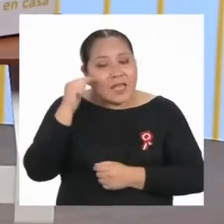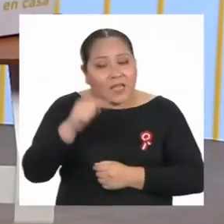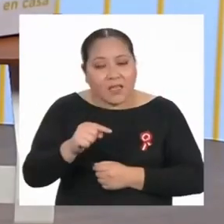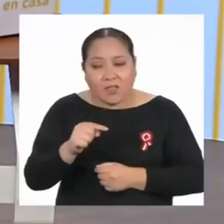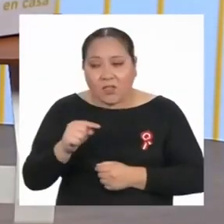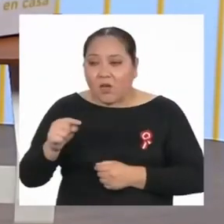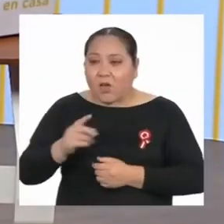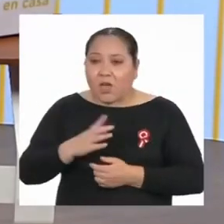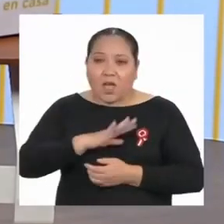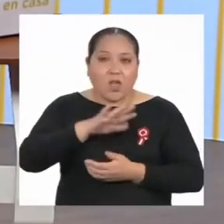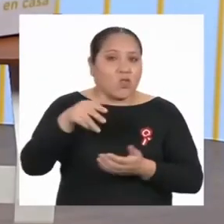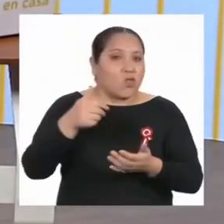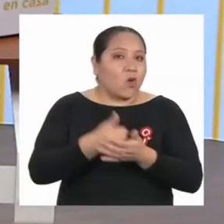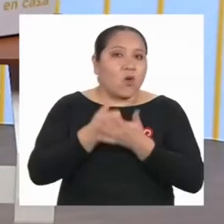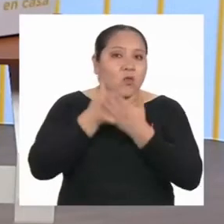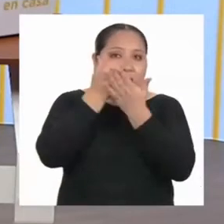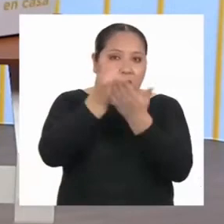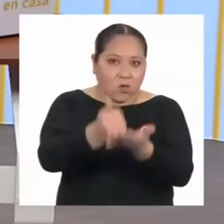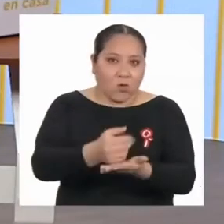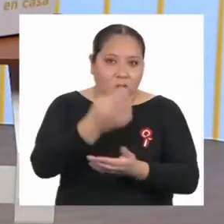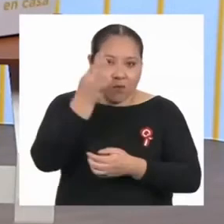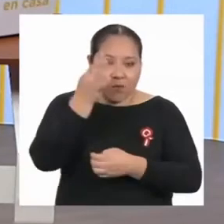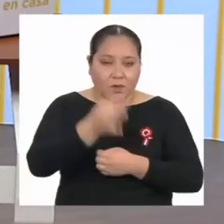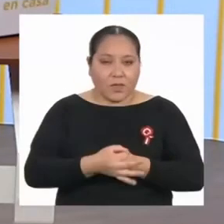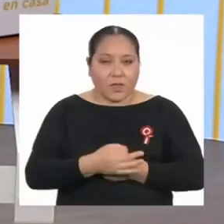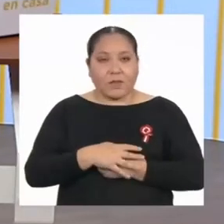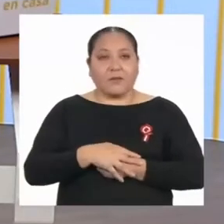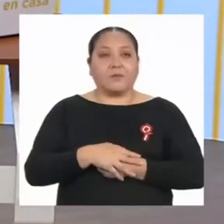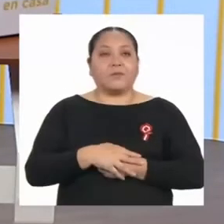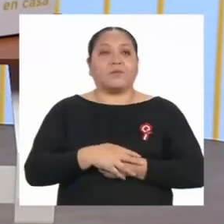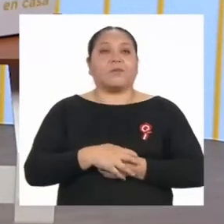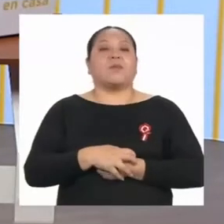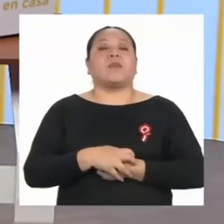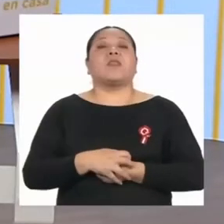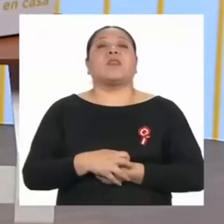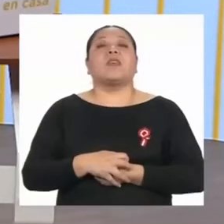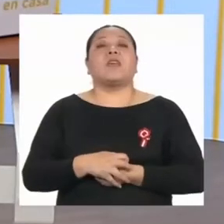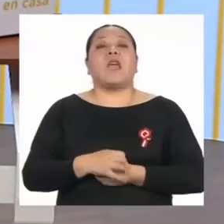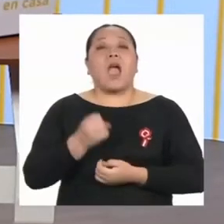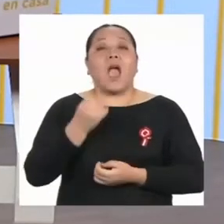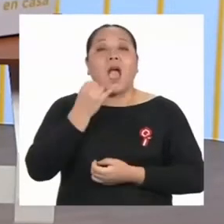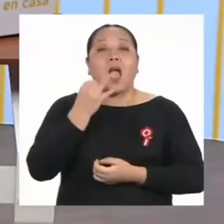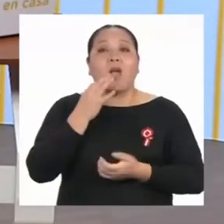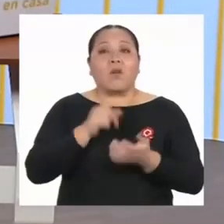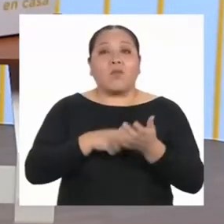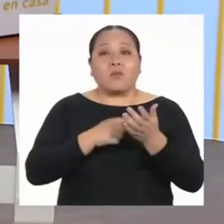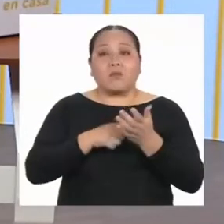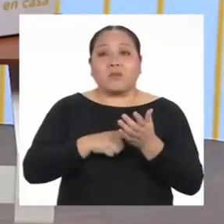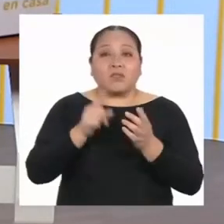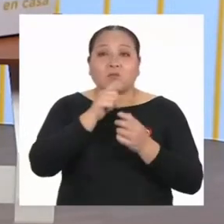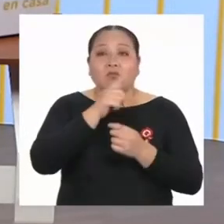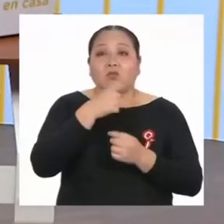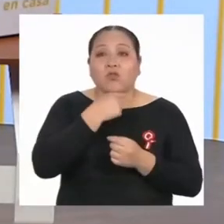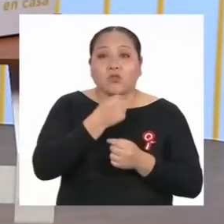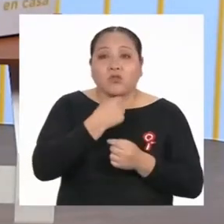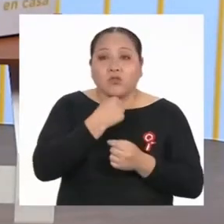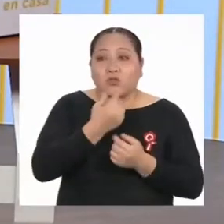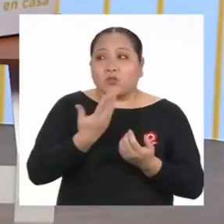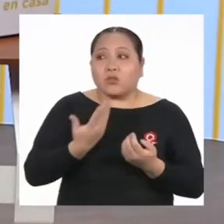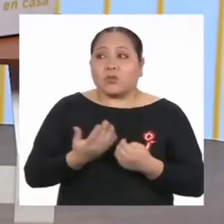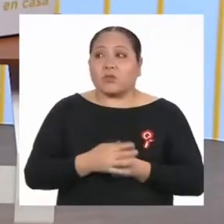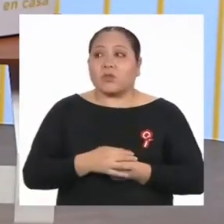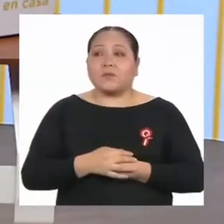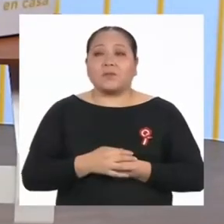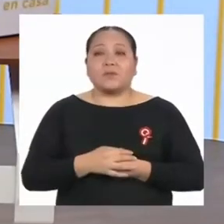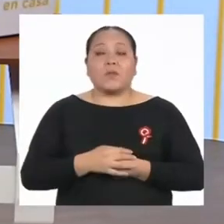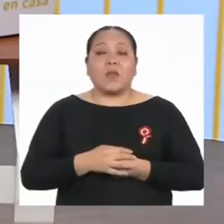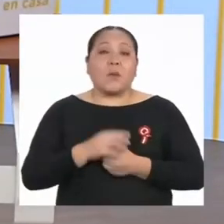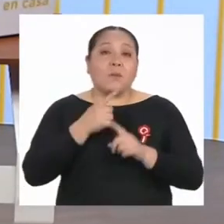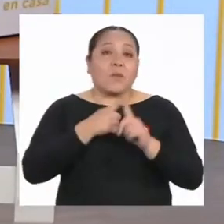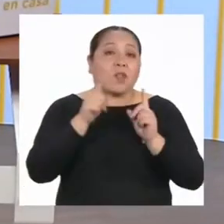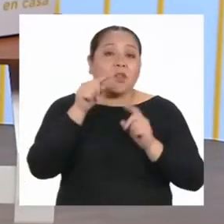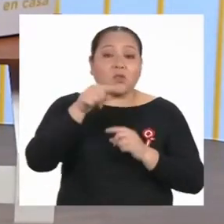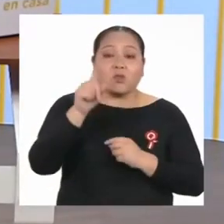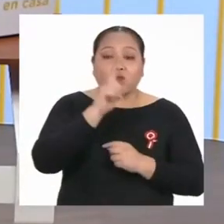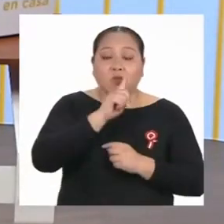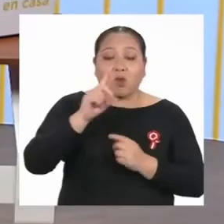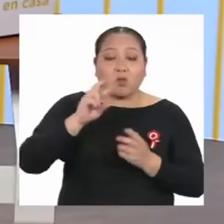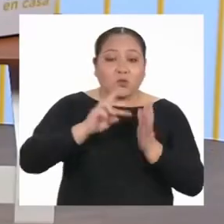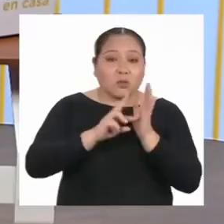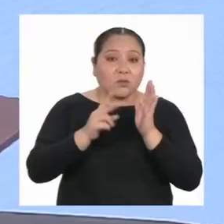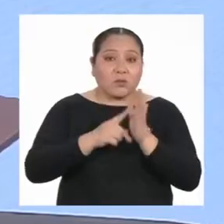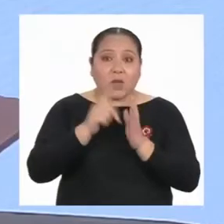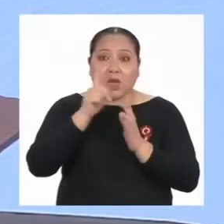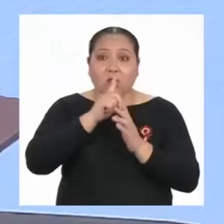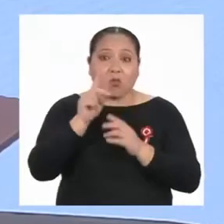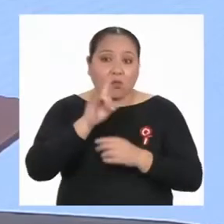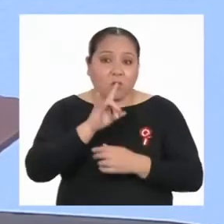todo sirve de alguna manera y que a veces hay cosas que nos gustan menos que otras. Pero eso no significa que no